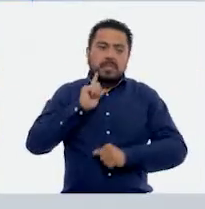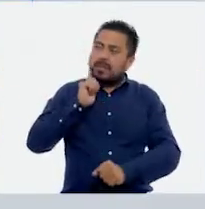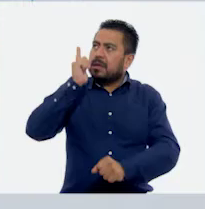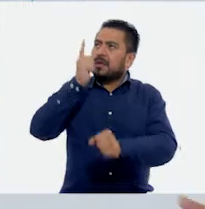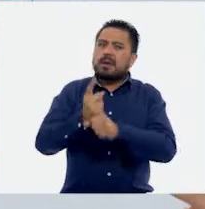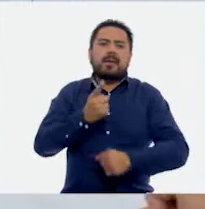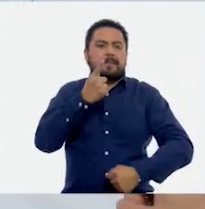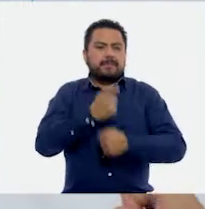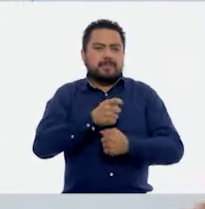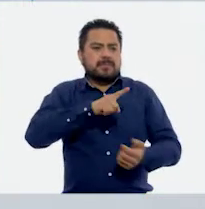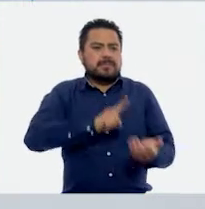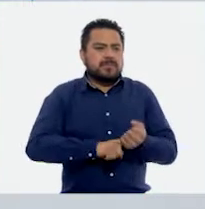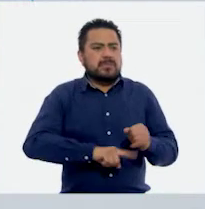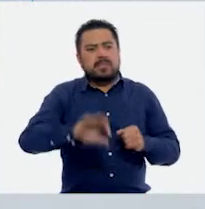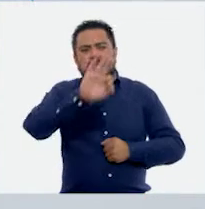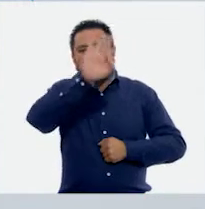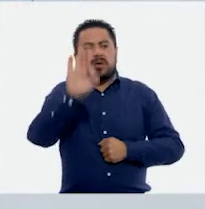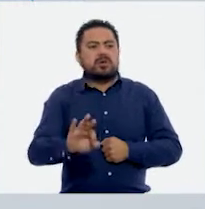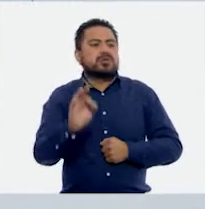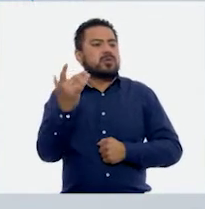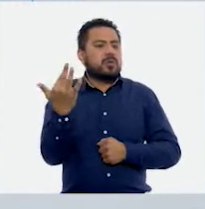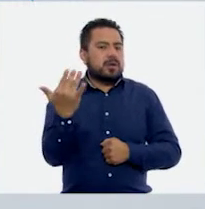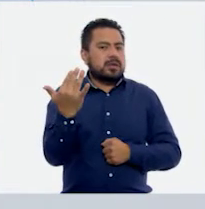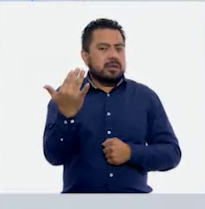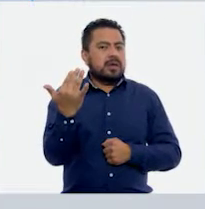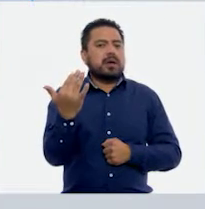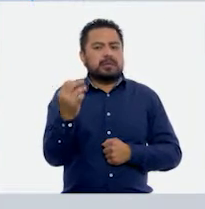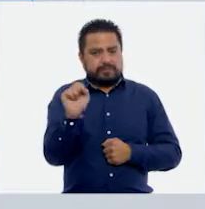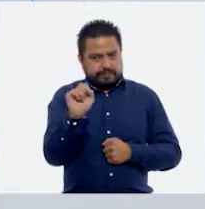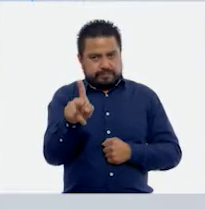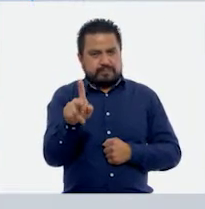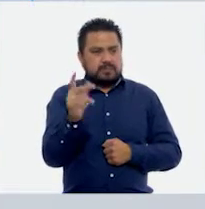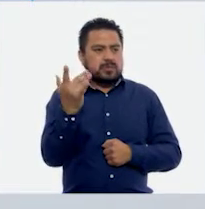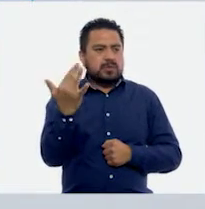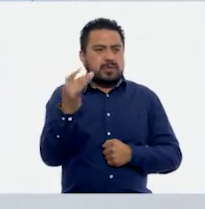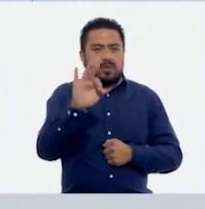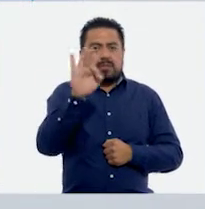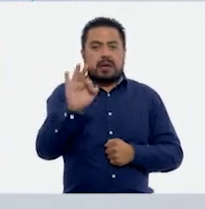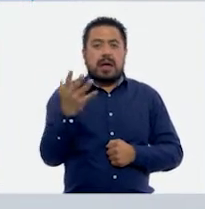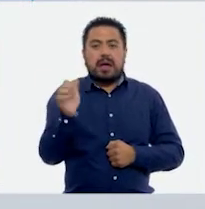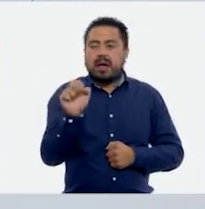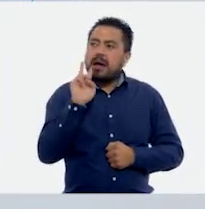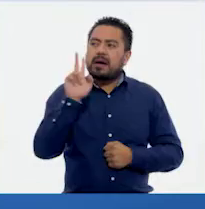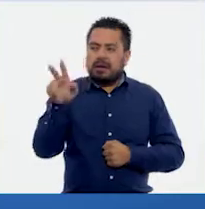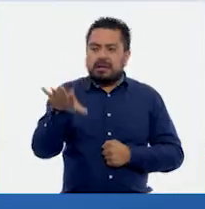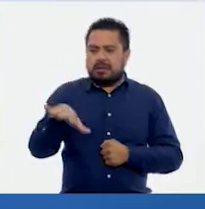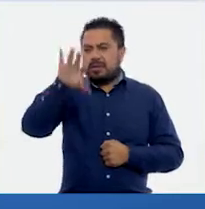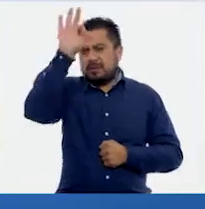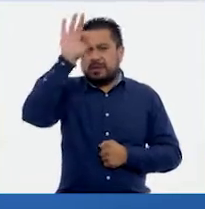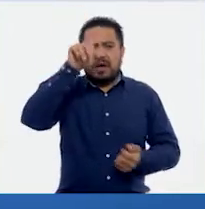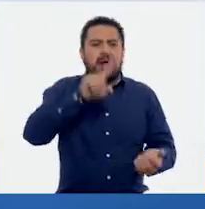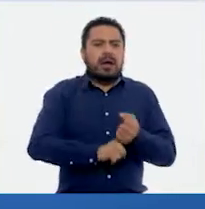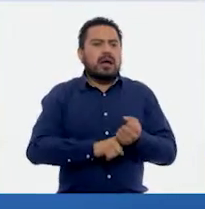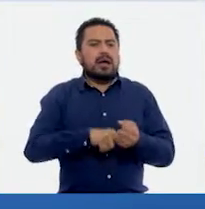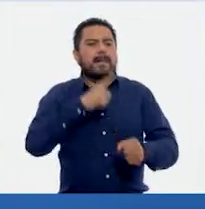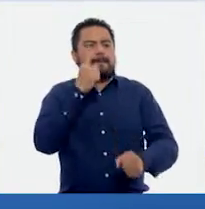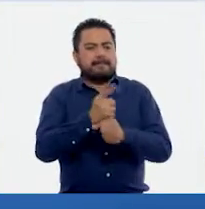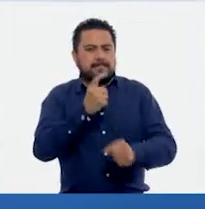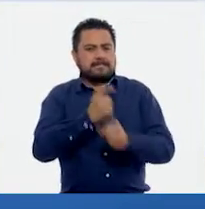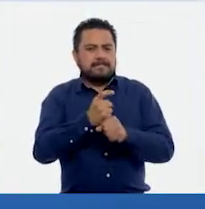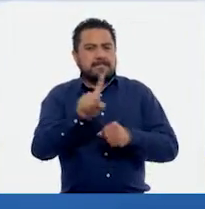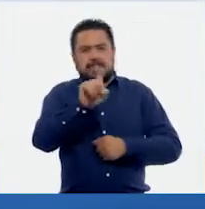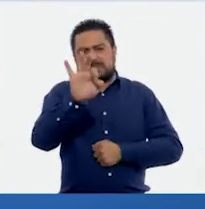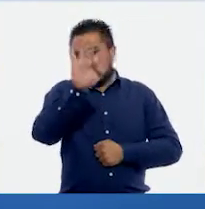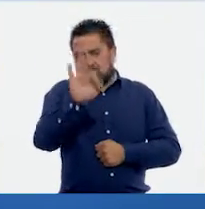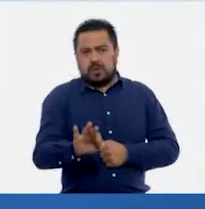primero tenemos el porcentaje de 50%. Ajá, este ya lo habíamos sacado. Ya tenemos, analicemos el primero que es nuestro